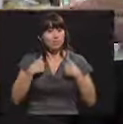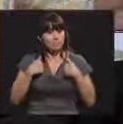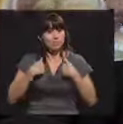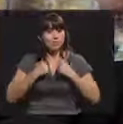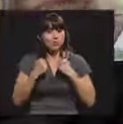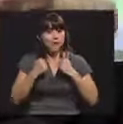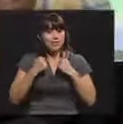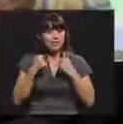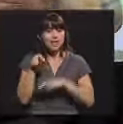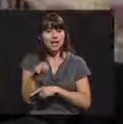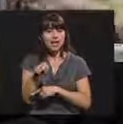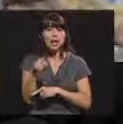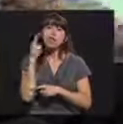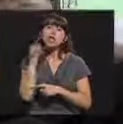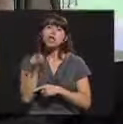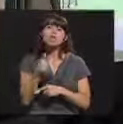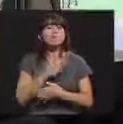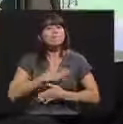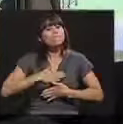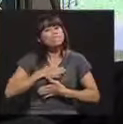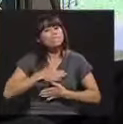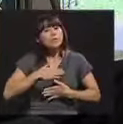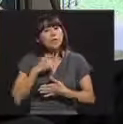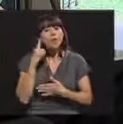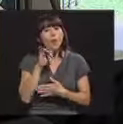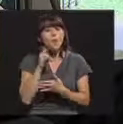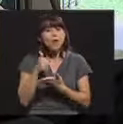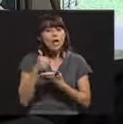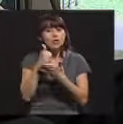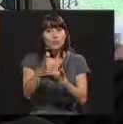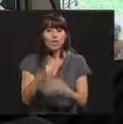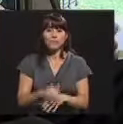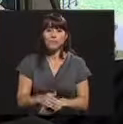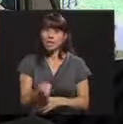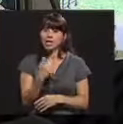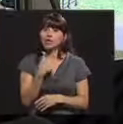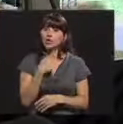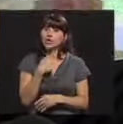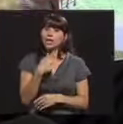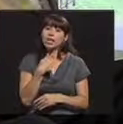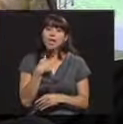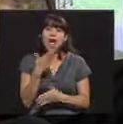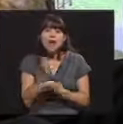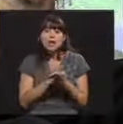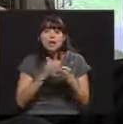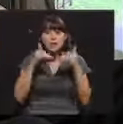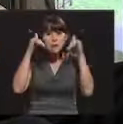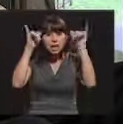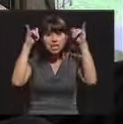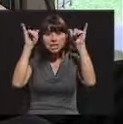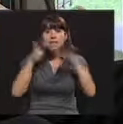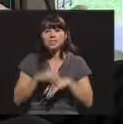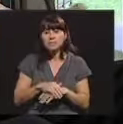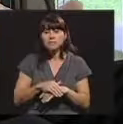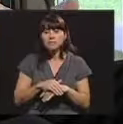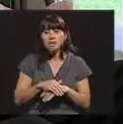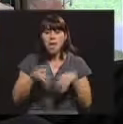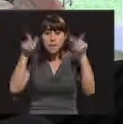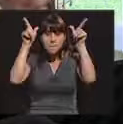sus gallinas como distracción de ella, como una ayuda. Y yo tenía unas vaquillas, ¿ya?